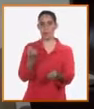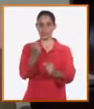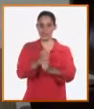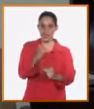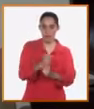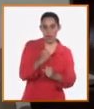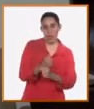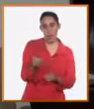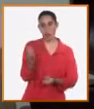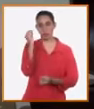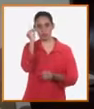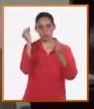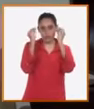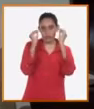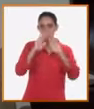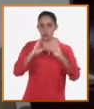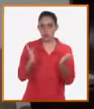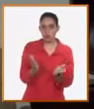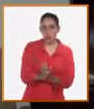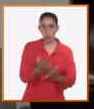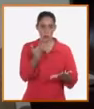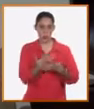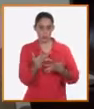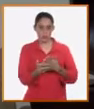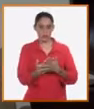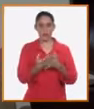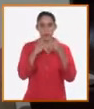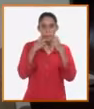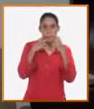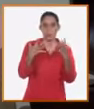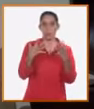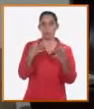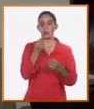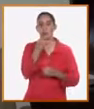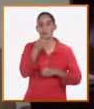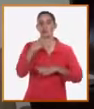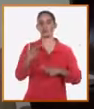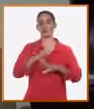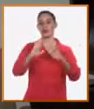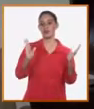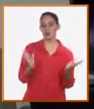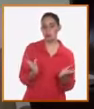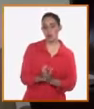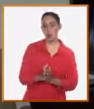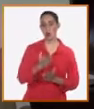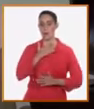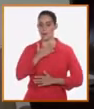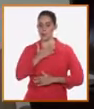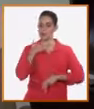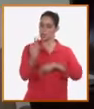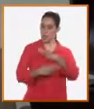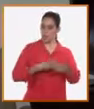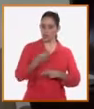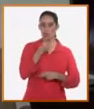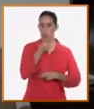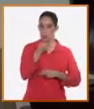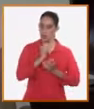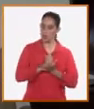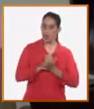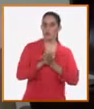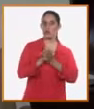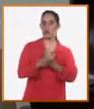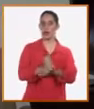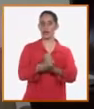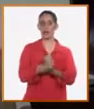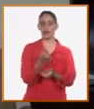conocimiento de esta industria se haga posible en mí y se realice. Y que yo pueda aportar por esos